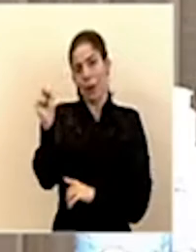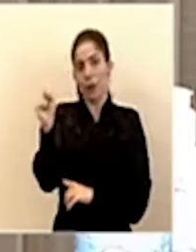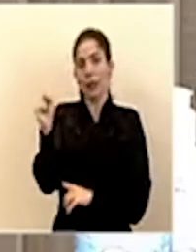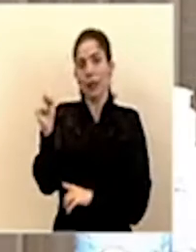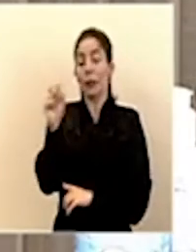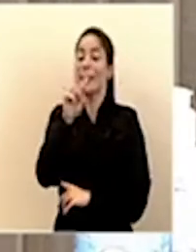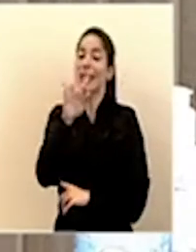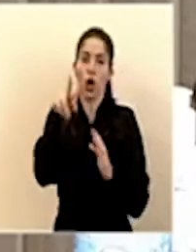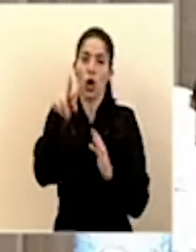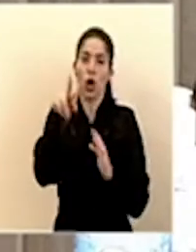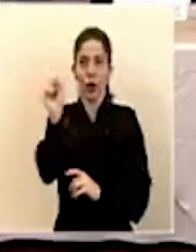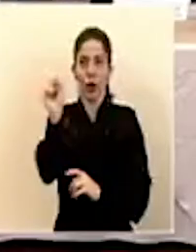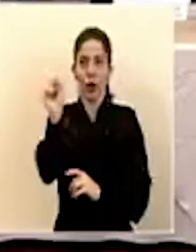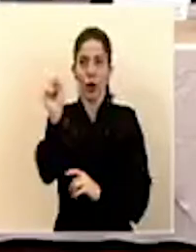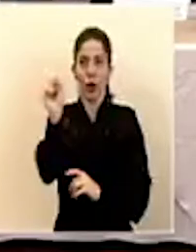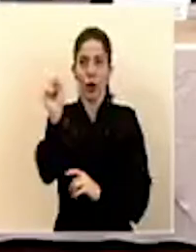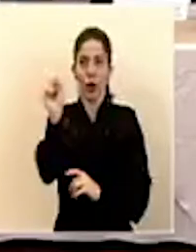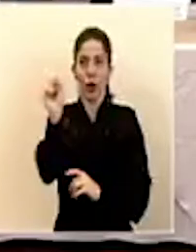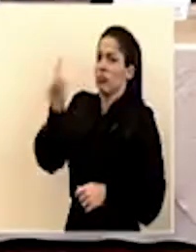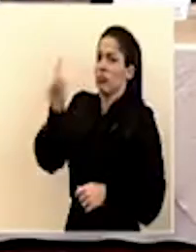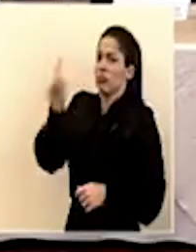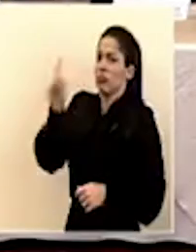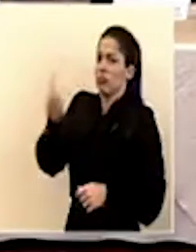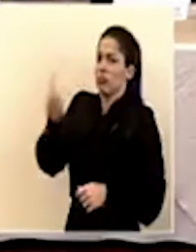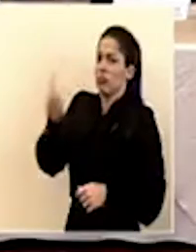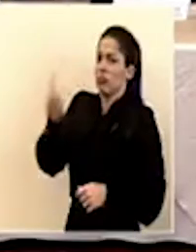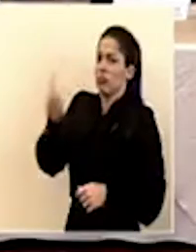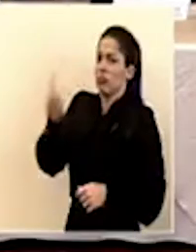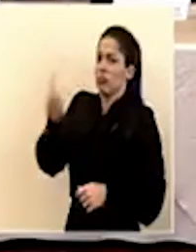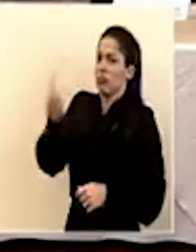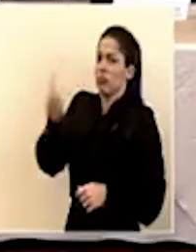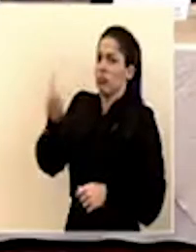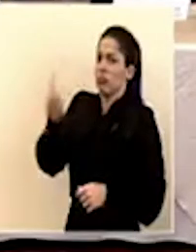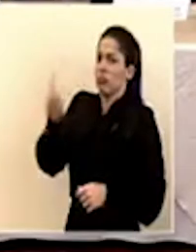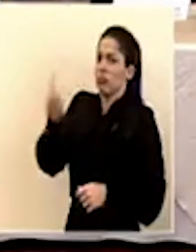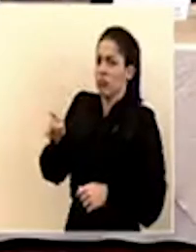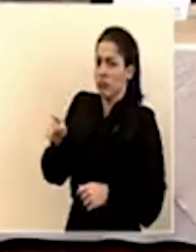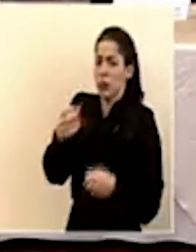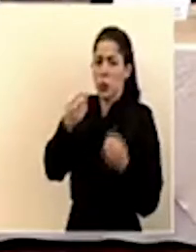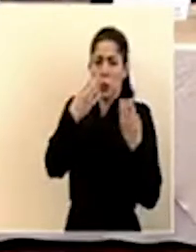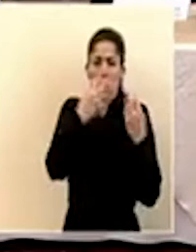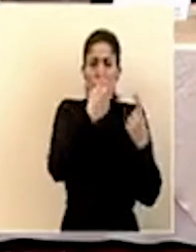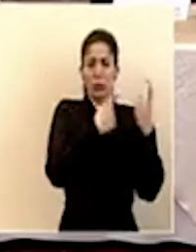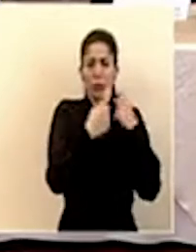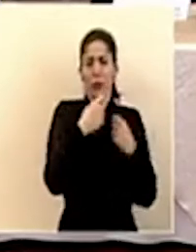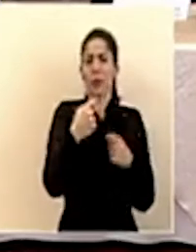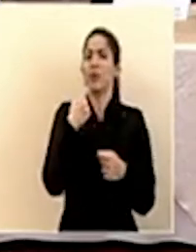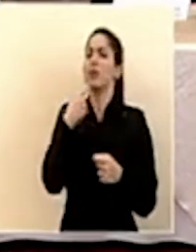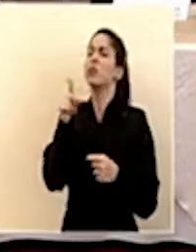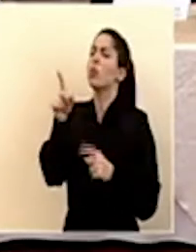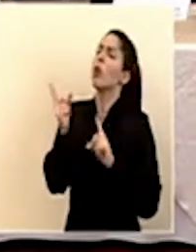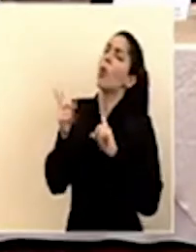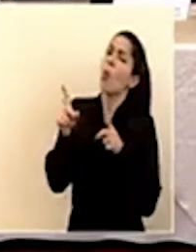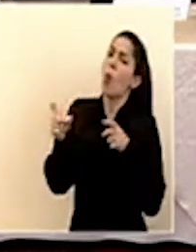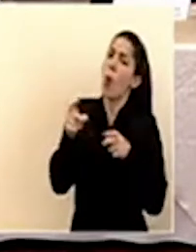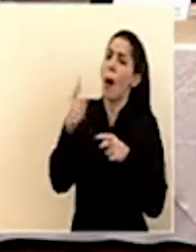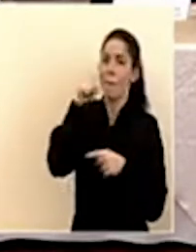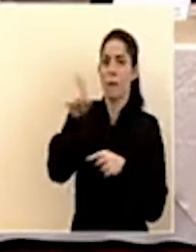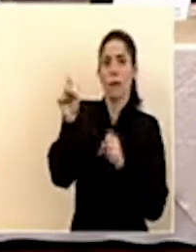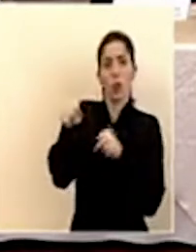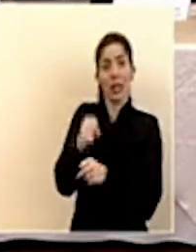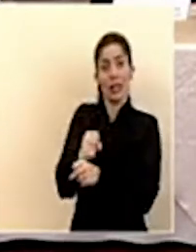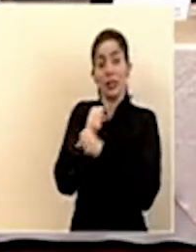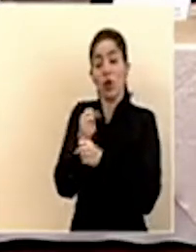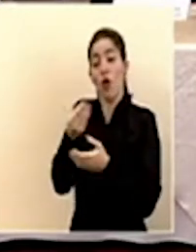25 mil millones de colones por mes. Presidente, una pregunta muy reiterada. ¿Qué controles tendrán para asegurarse que los